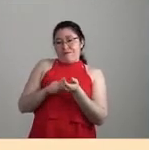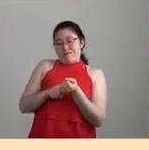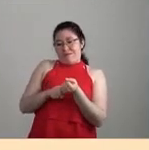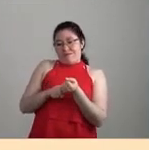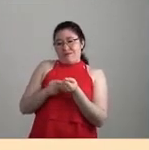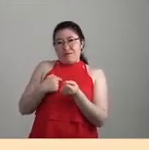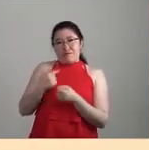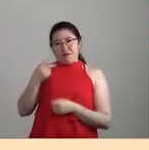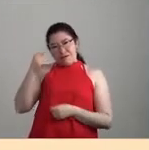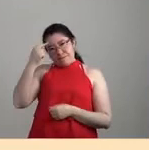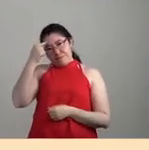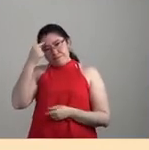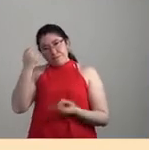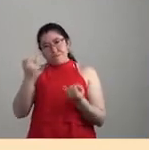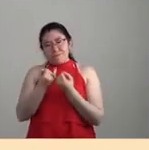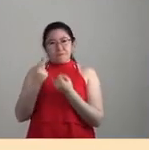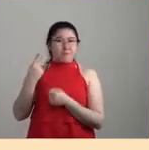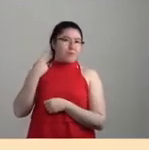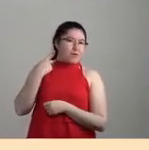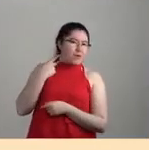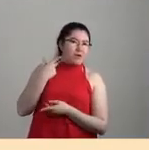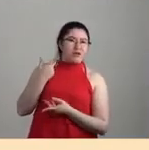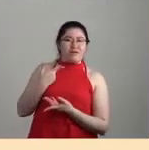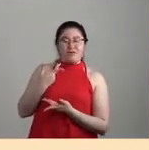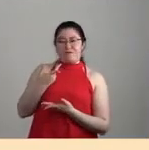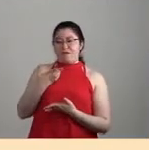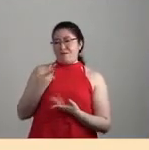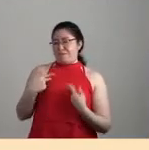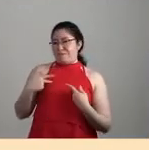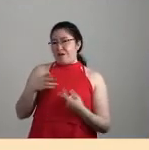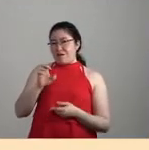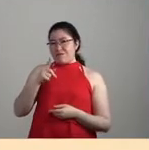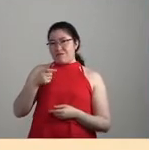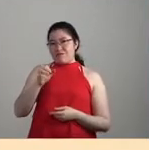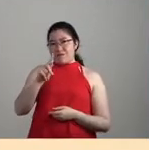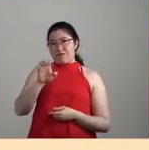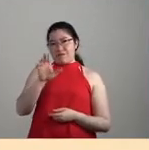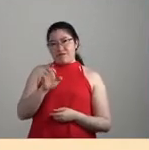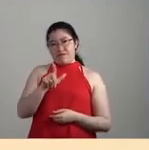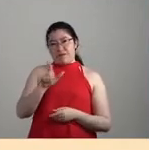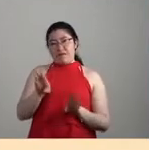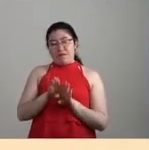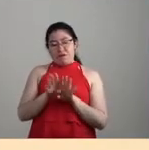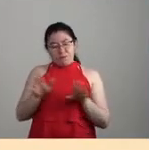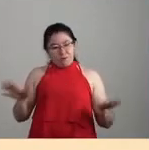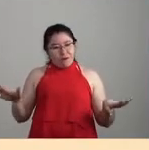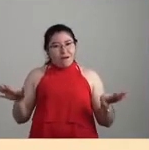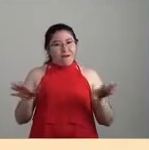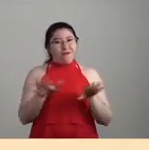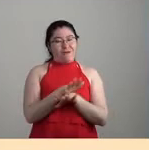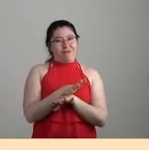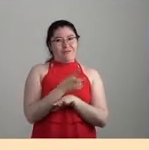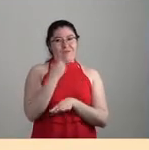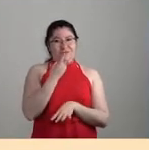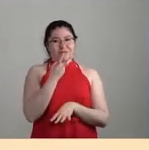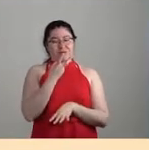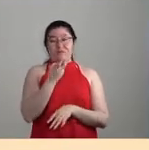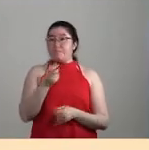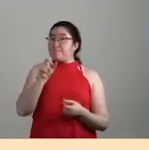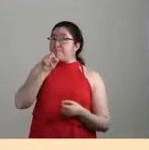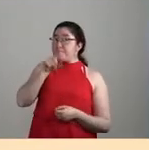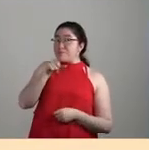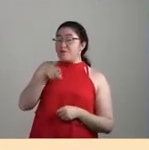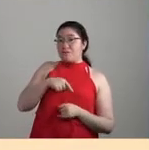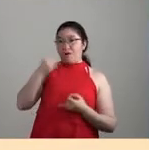epistemológico, político, existencial, ¿y qué implica desplazarnos de ese lugar? Bueno, pues implica también un ejercicio de